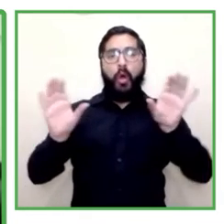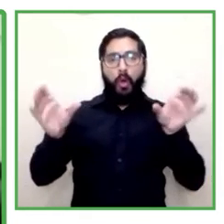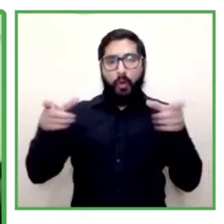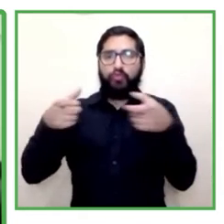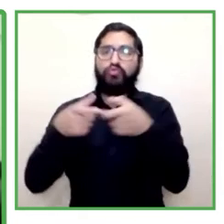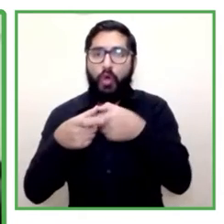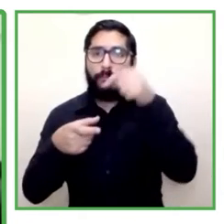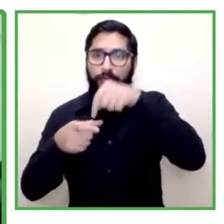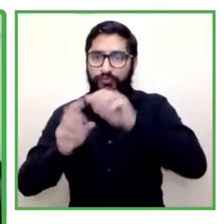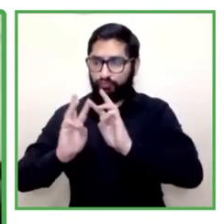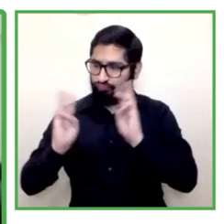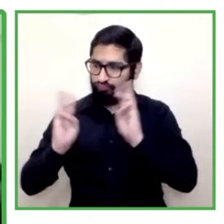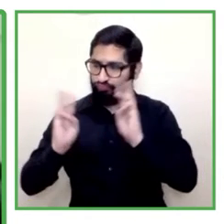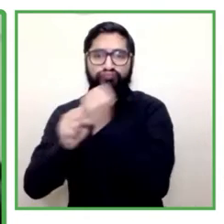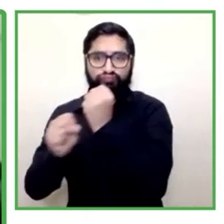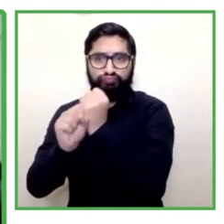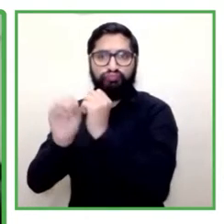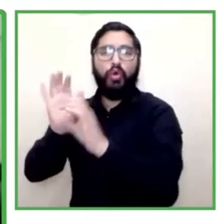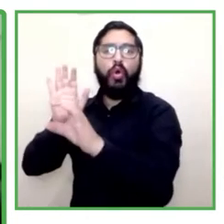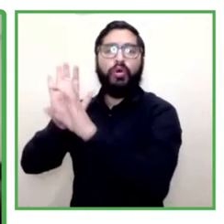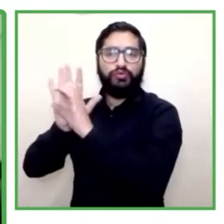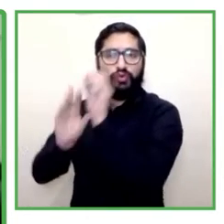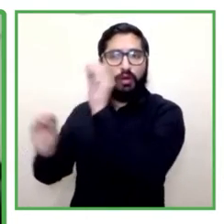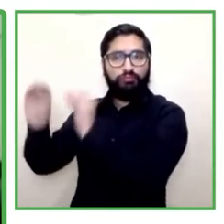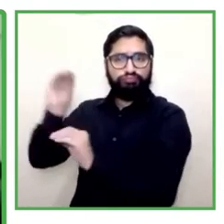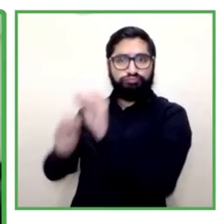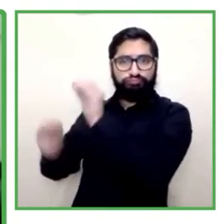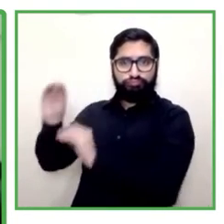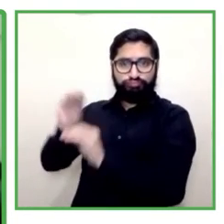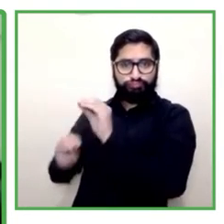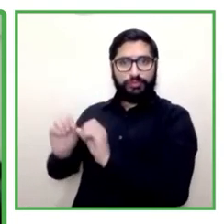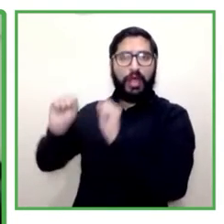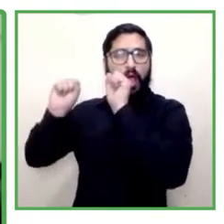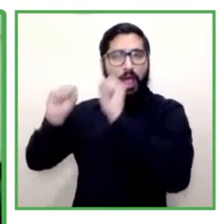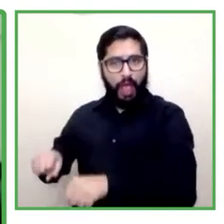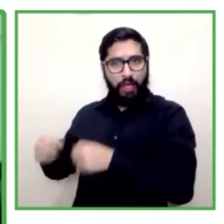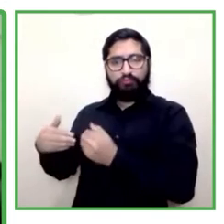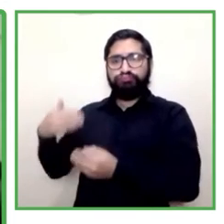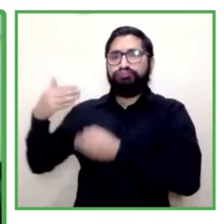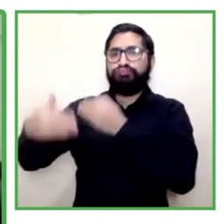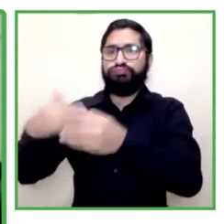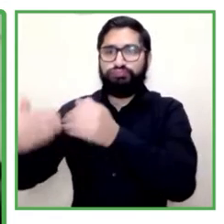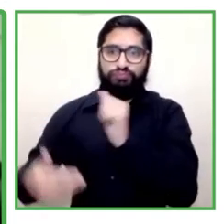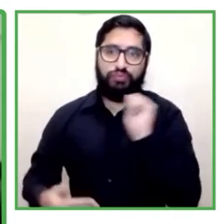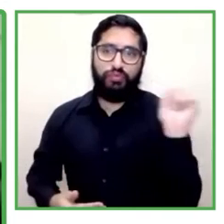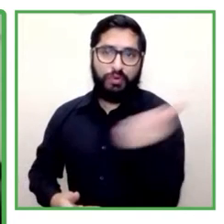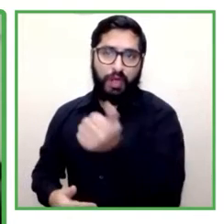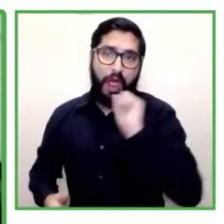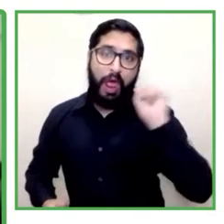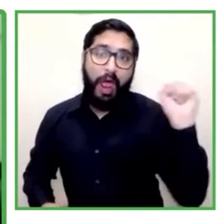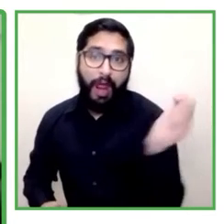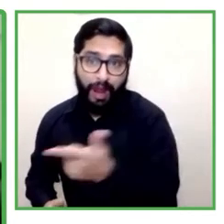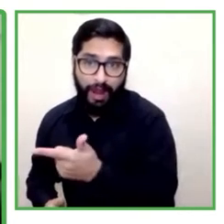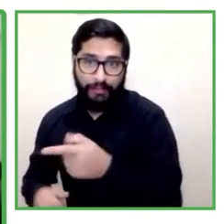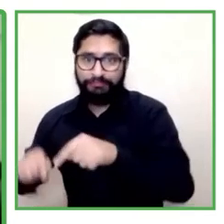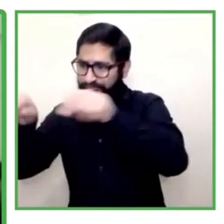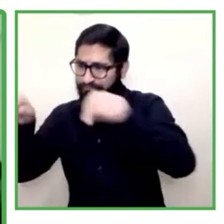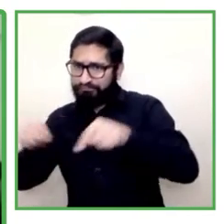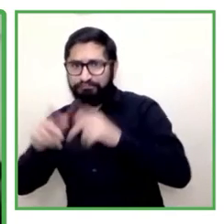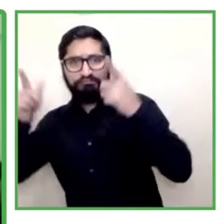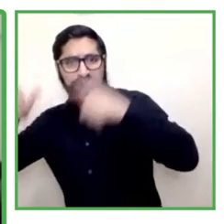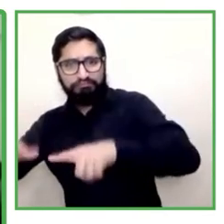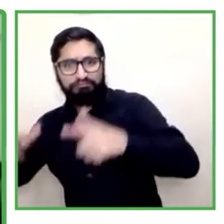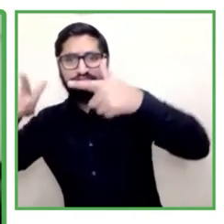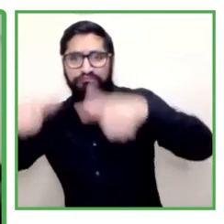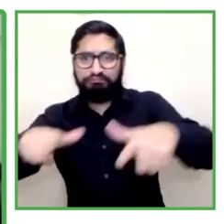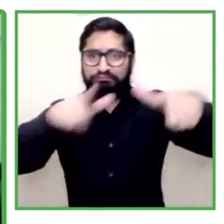todos son espacios de incidencia porque todos los caminos nos llevan a ampliar las oportunidades de empleabilidad y de inclusión plena de las personas